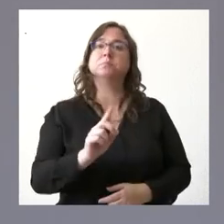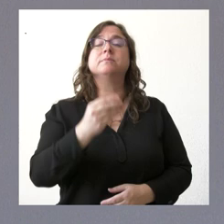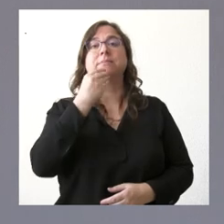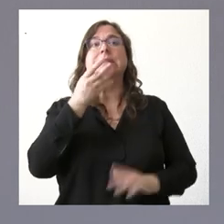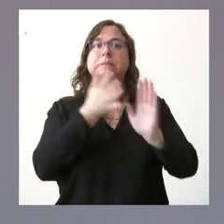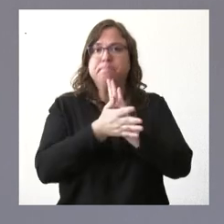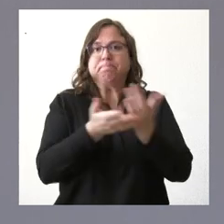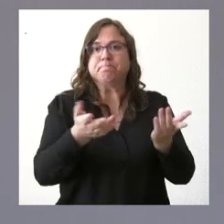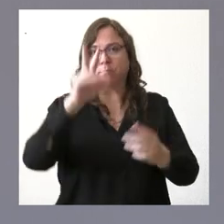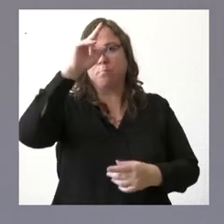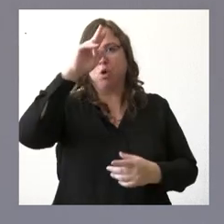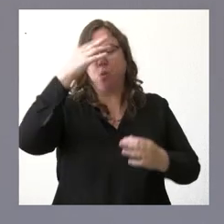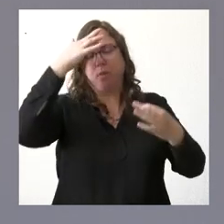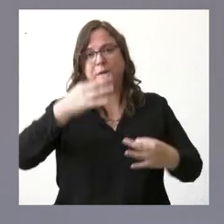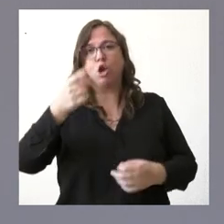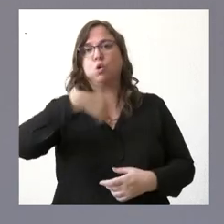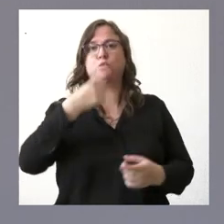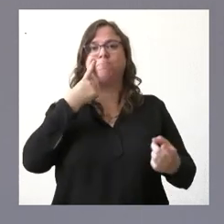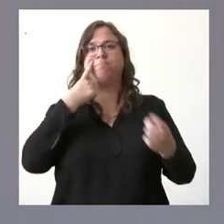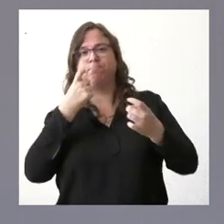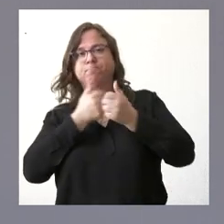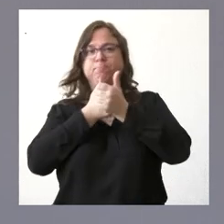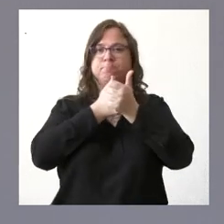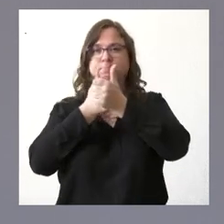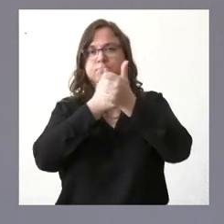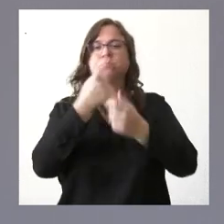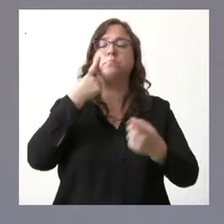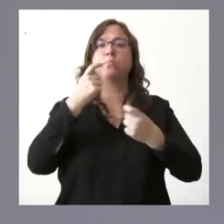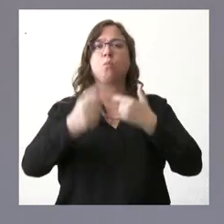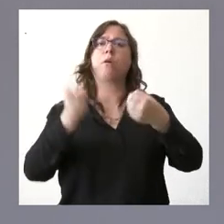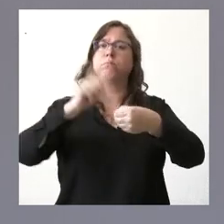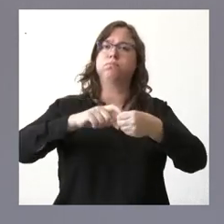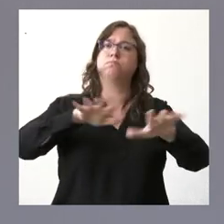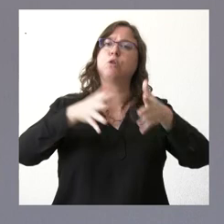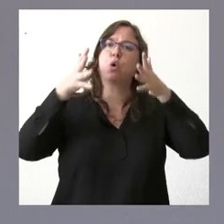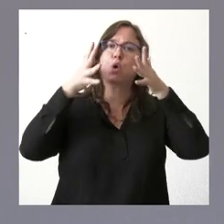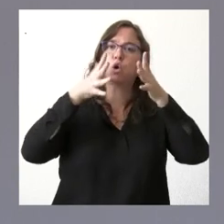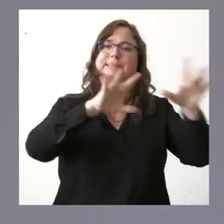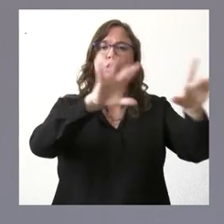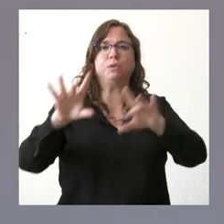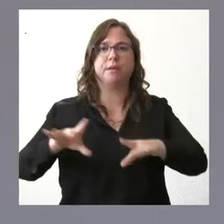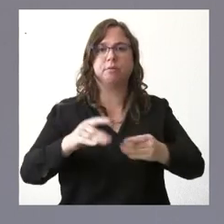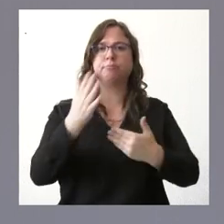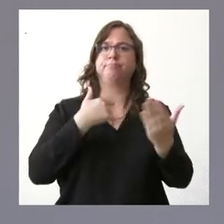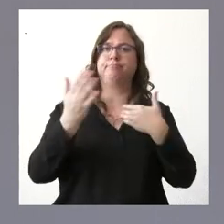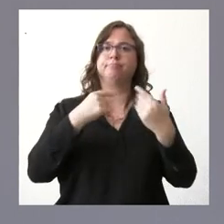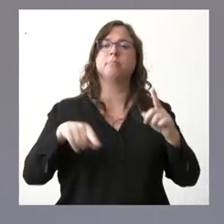que nos preocupe que lo estamos siguiendo de cerca que participemos activamente en ese consejo interterritorial que estemos atentos a las medidas